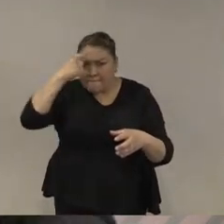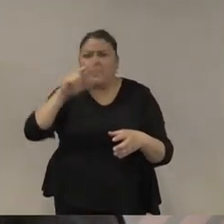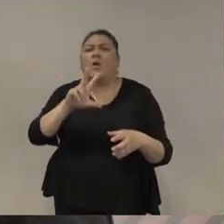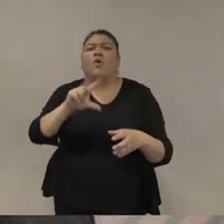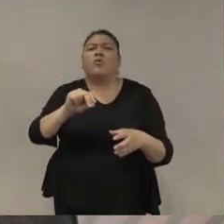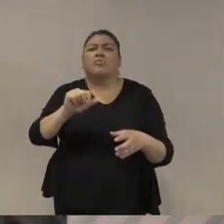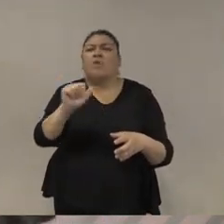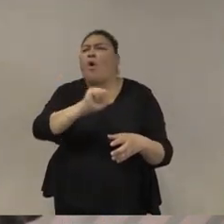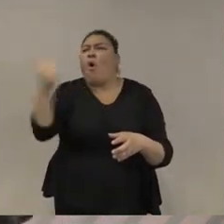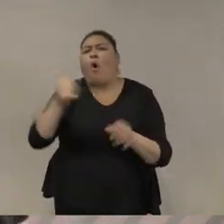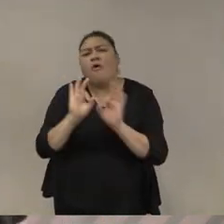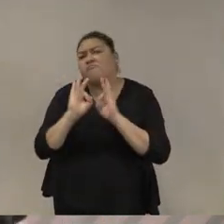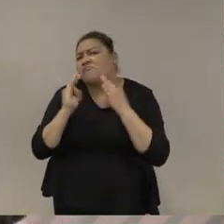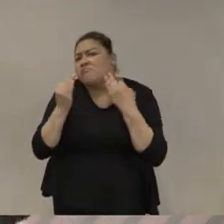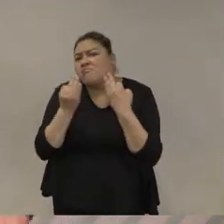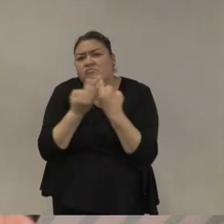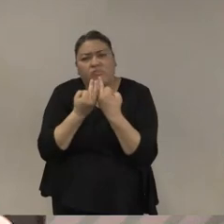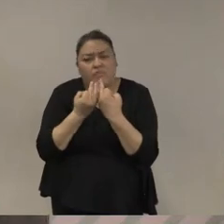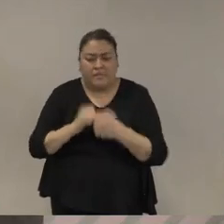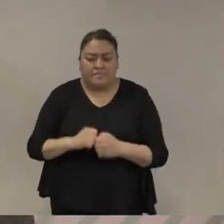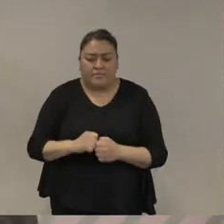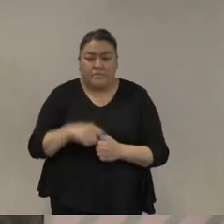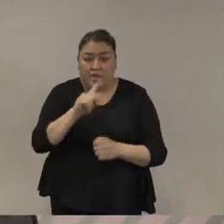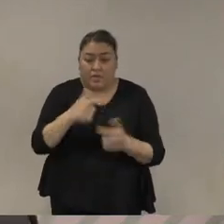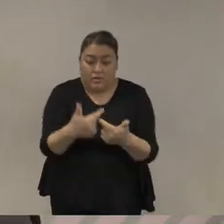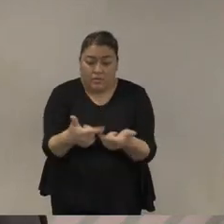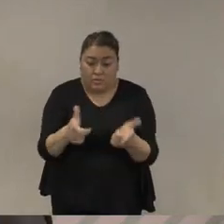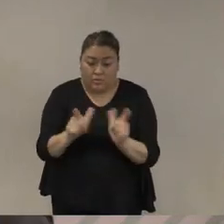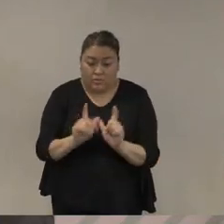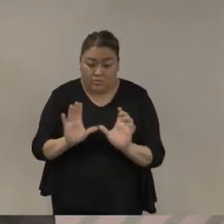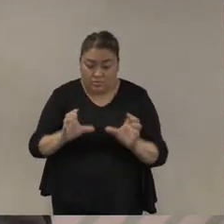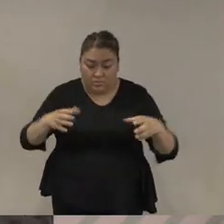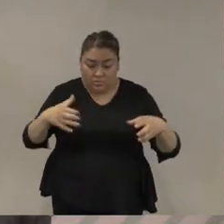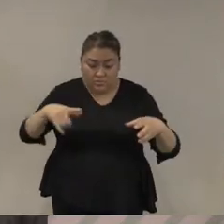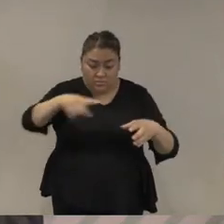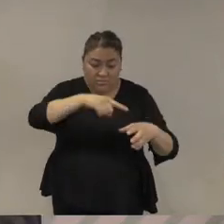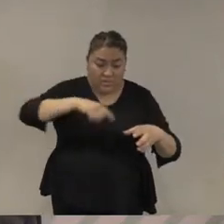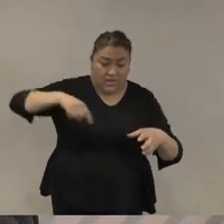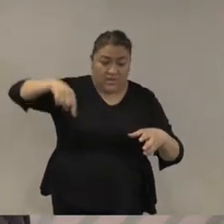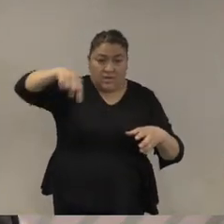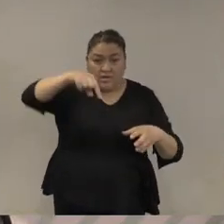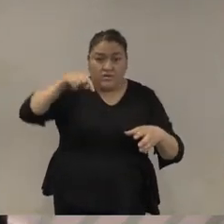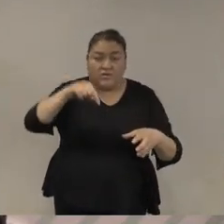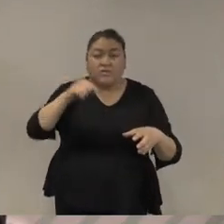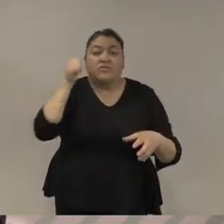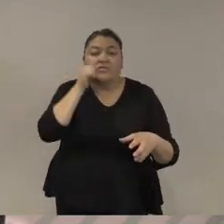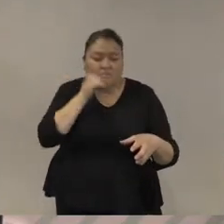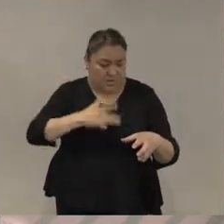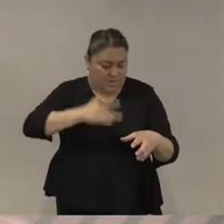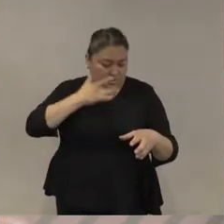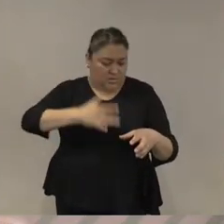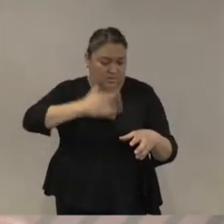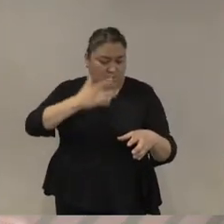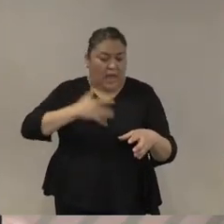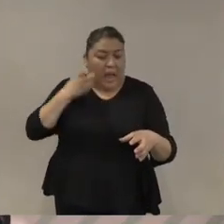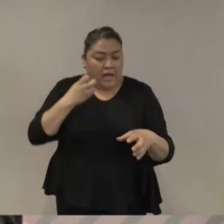y que en cambio los colectivos parece ser que actúan más a través de la emoción